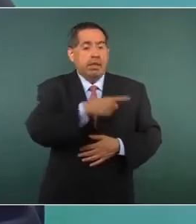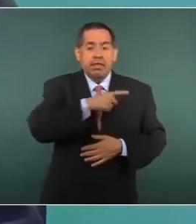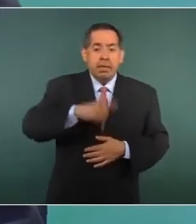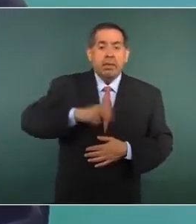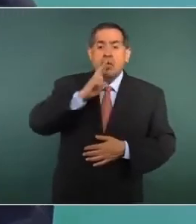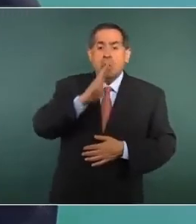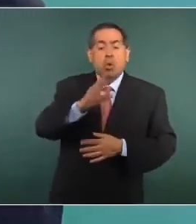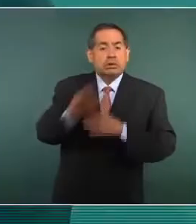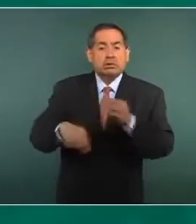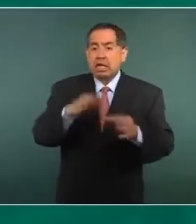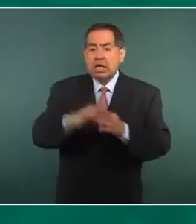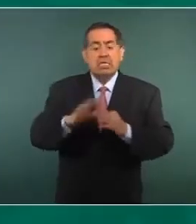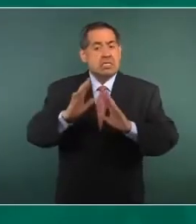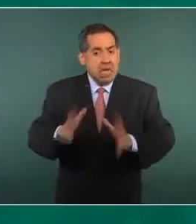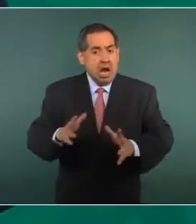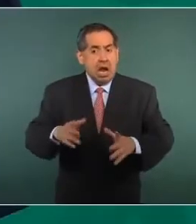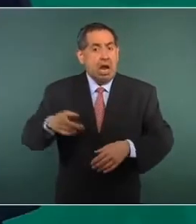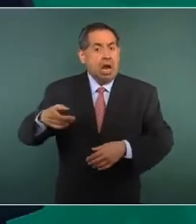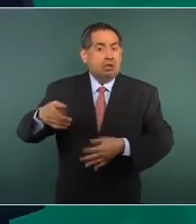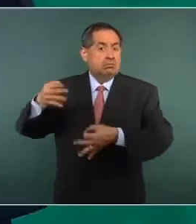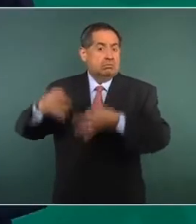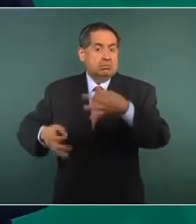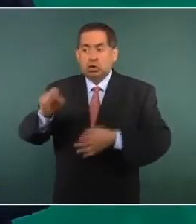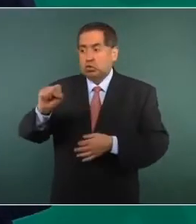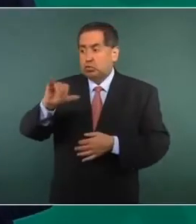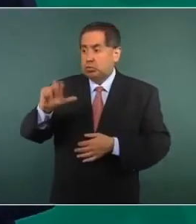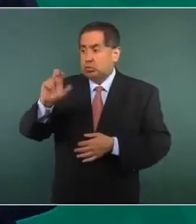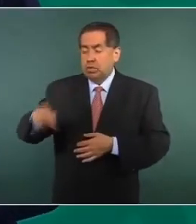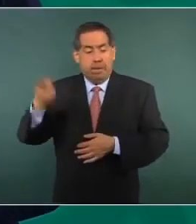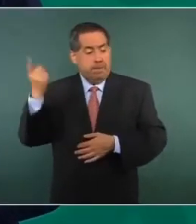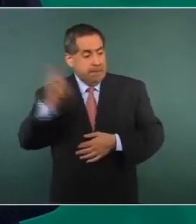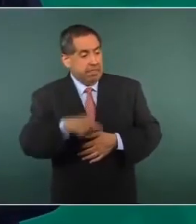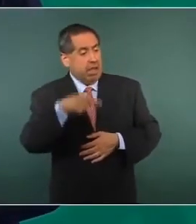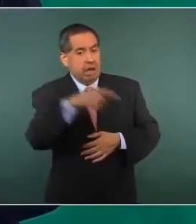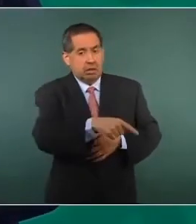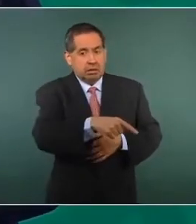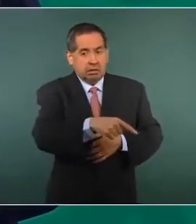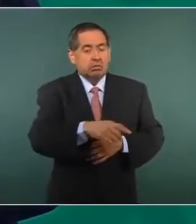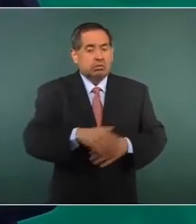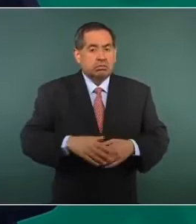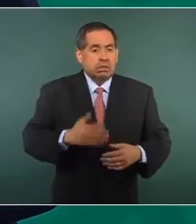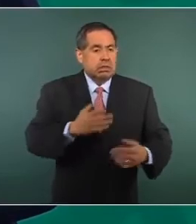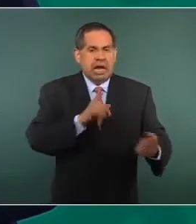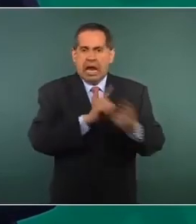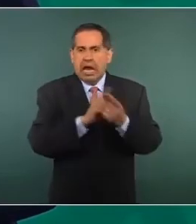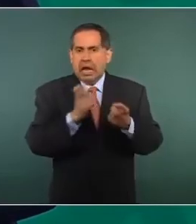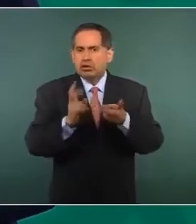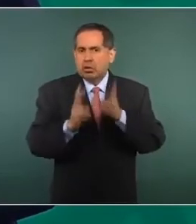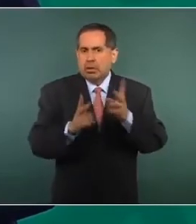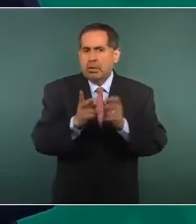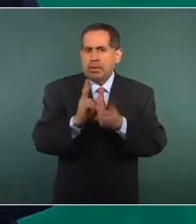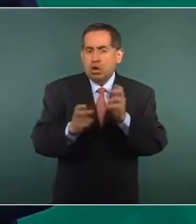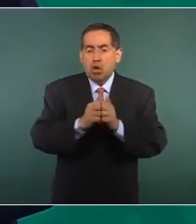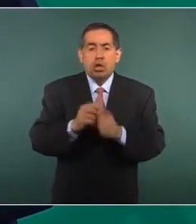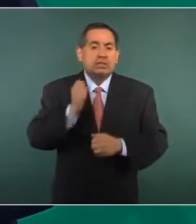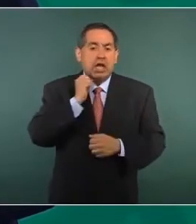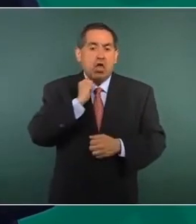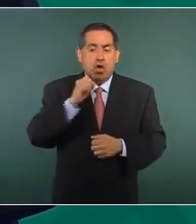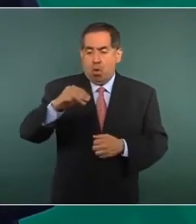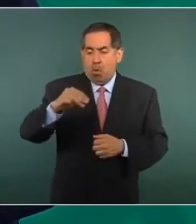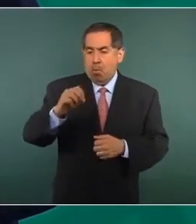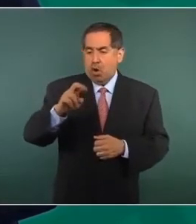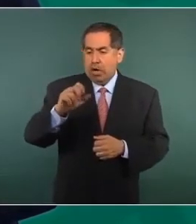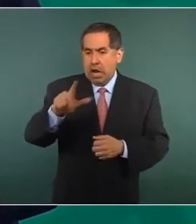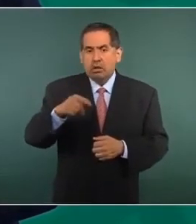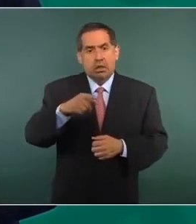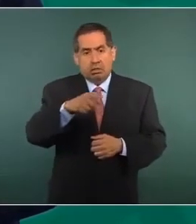Eso nos lo planteó el senador Monreal. De modo que sí van ellos a